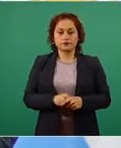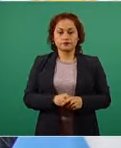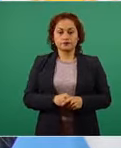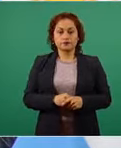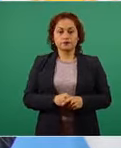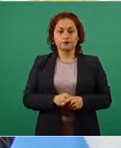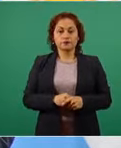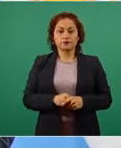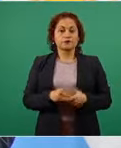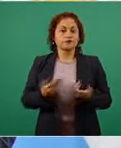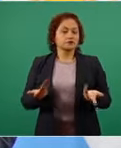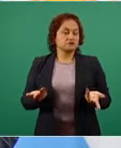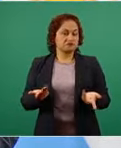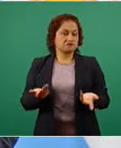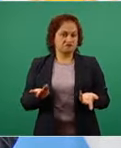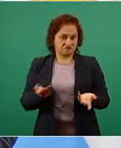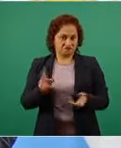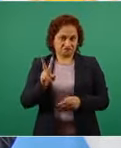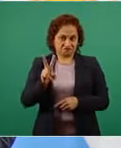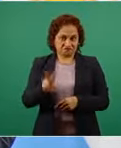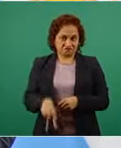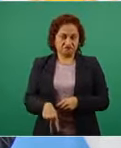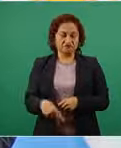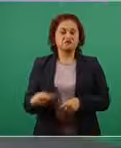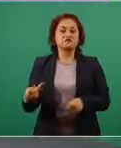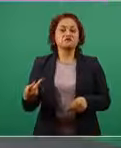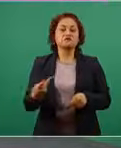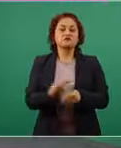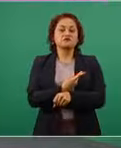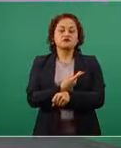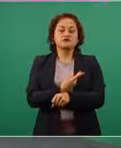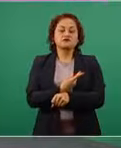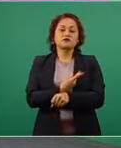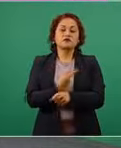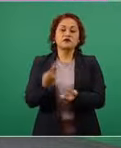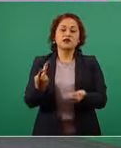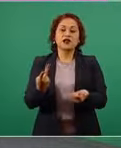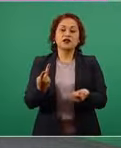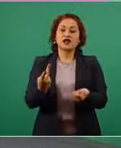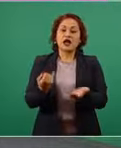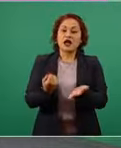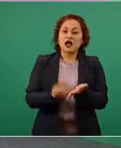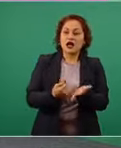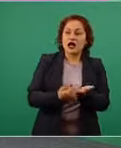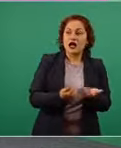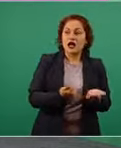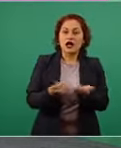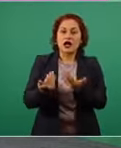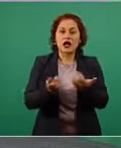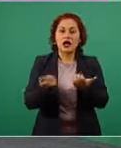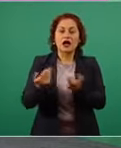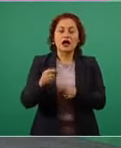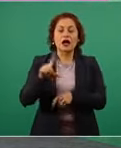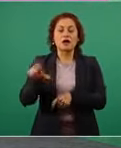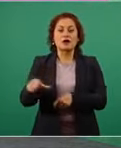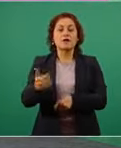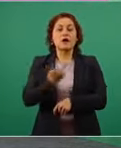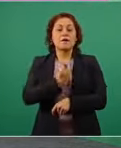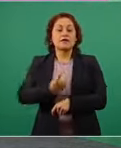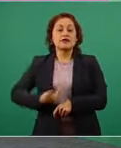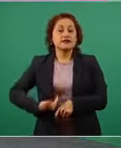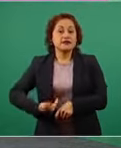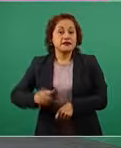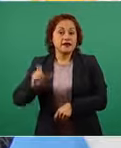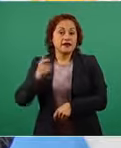ocurrieron cosas tales como aumentar los peajes y al día siguiente que el presidente venda las acciones de la empresa